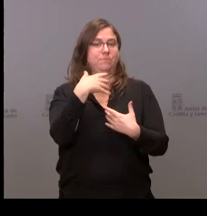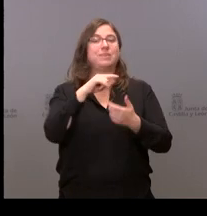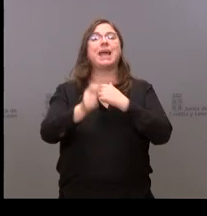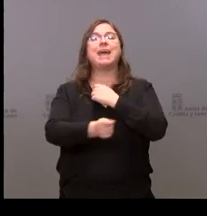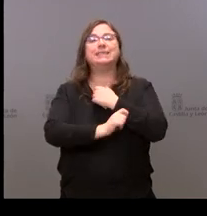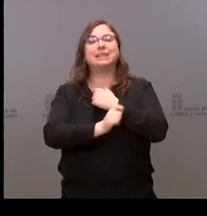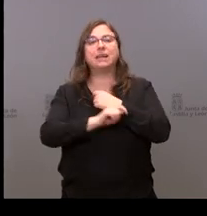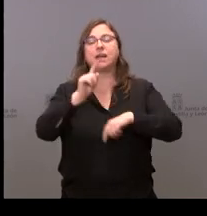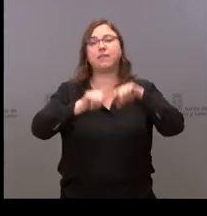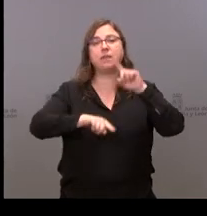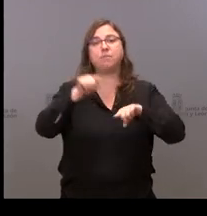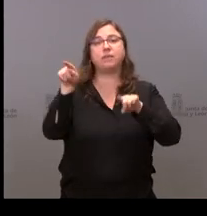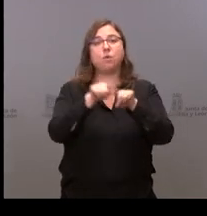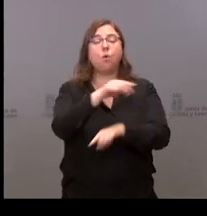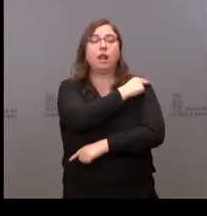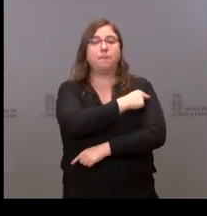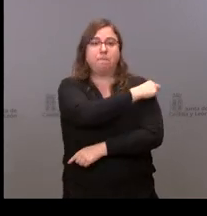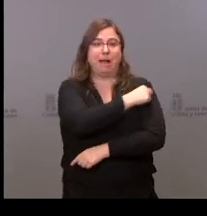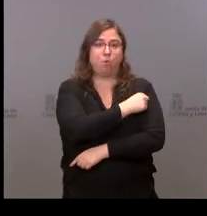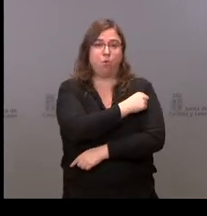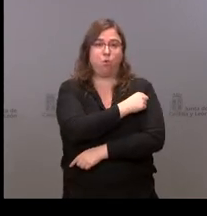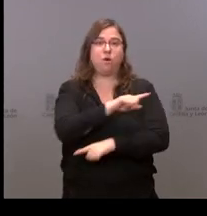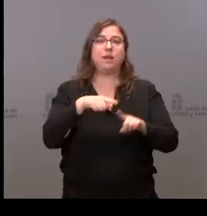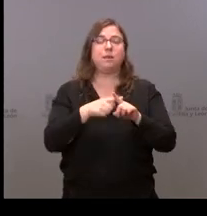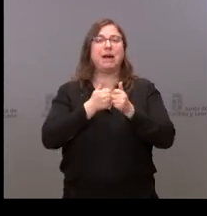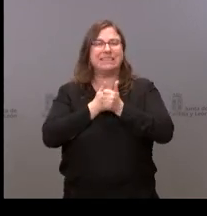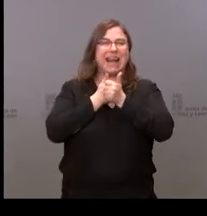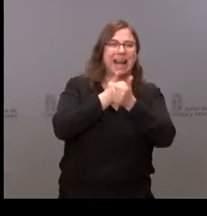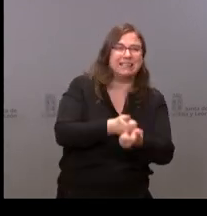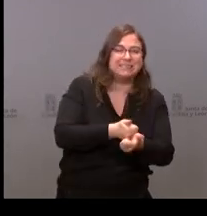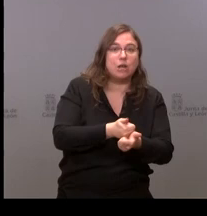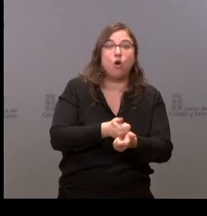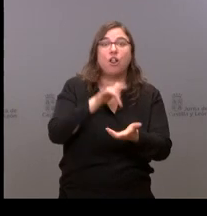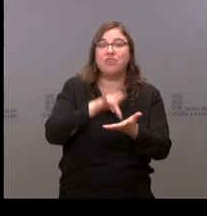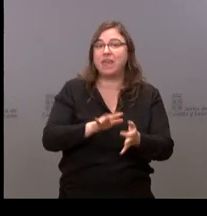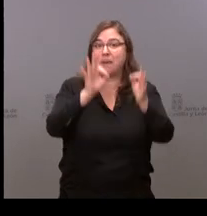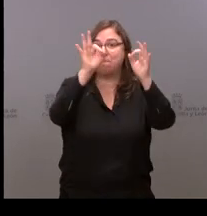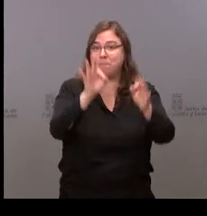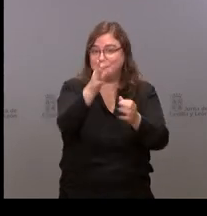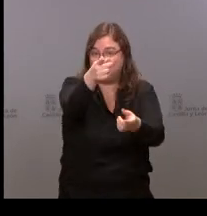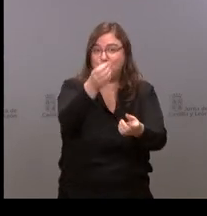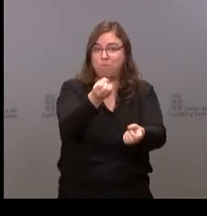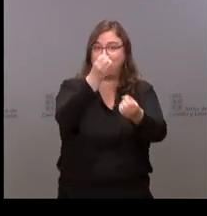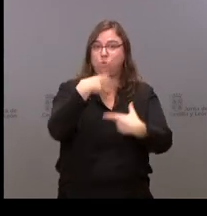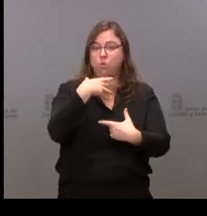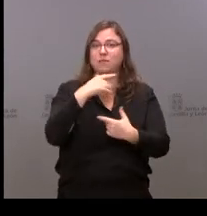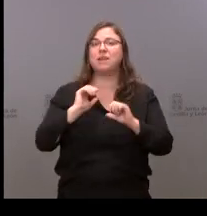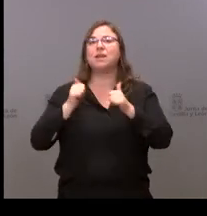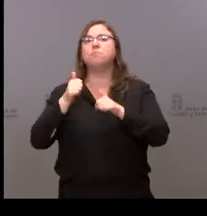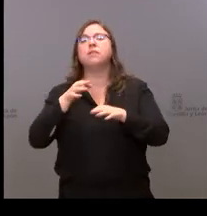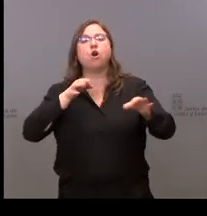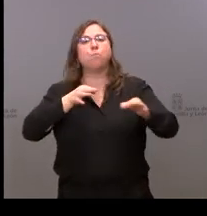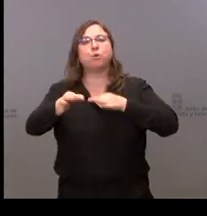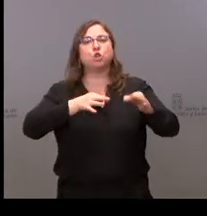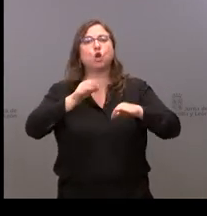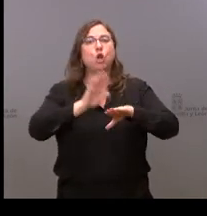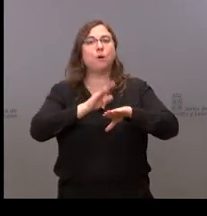pasaba por implementar la vacunación y los rastreos. Sin embargo, el mismo día que ustedes nos contaban eso, ponían en marcha un protocolo para